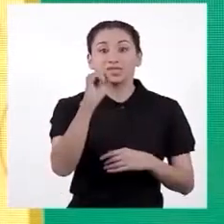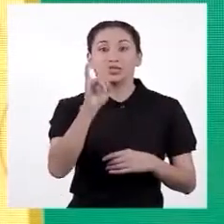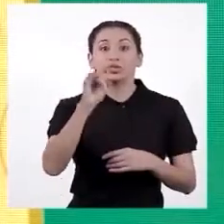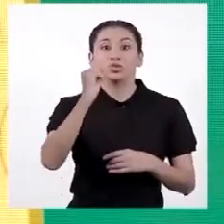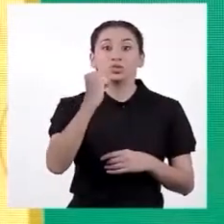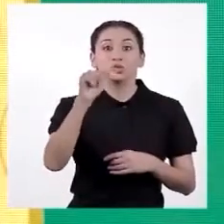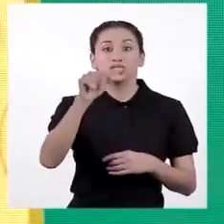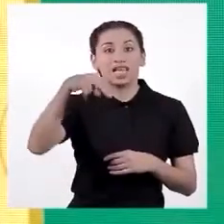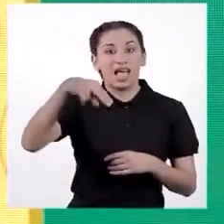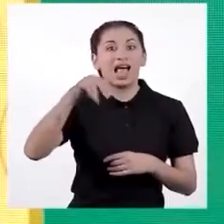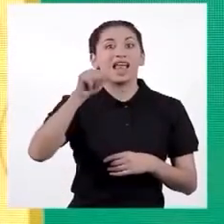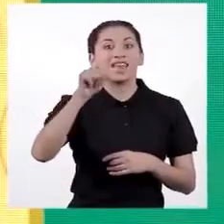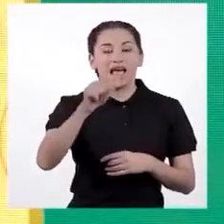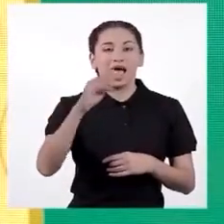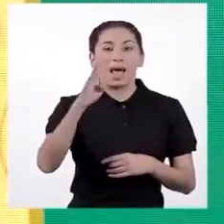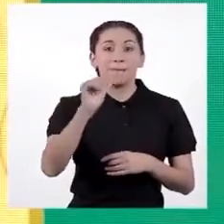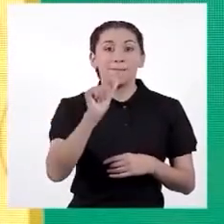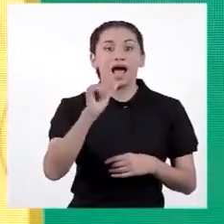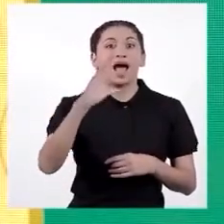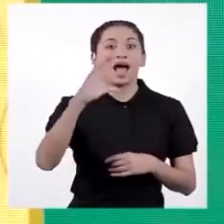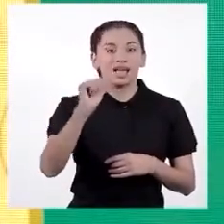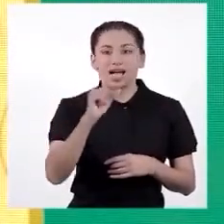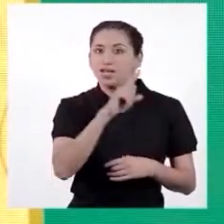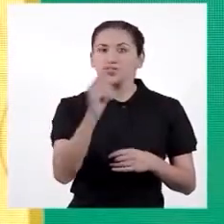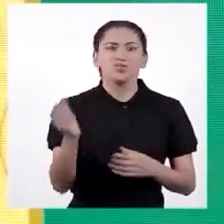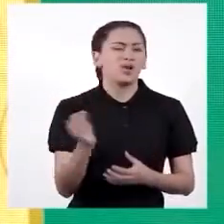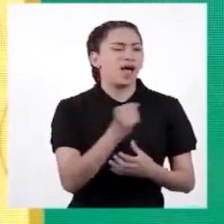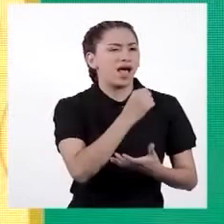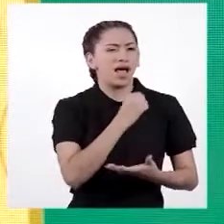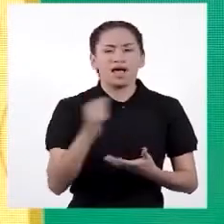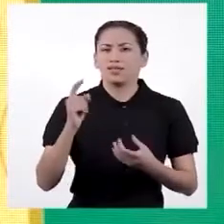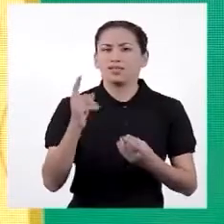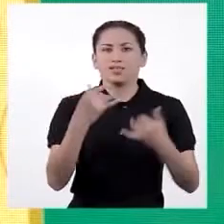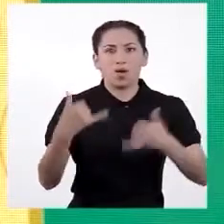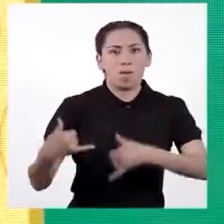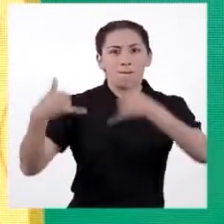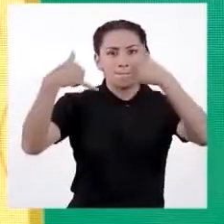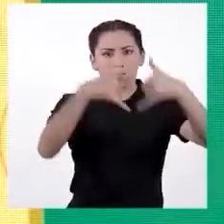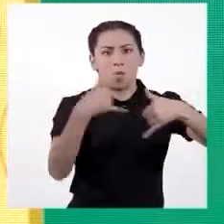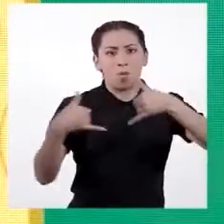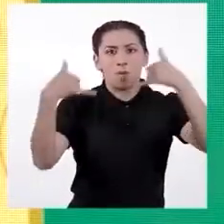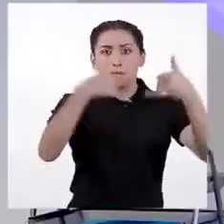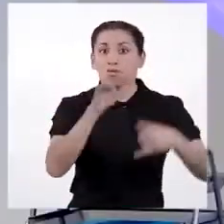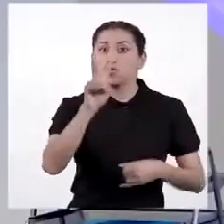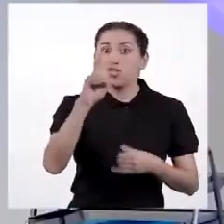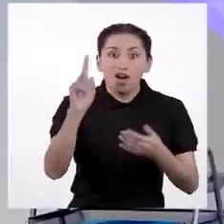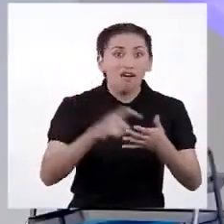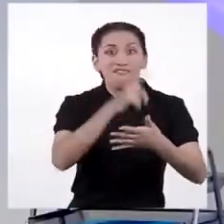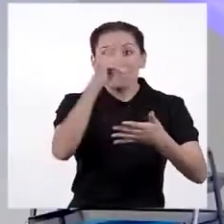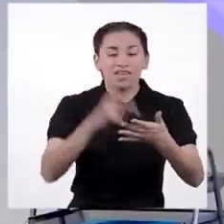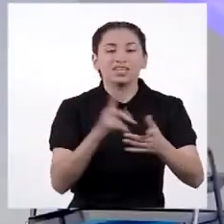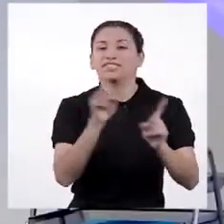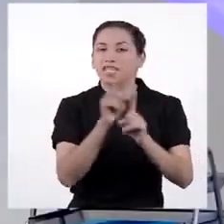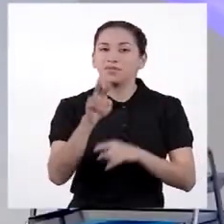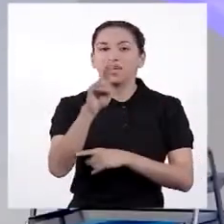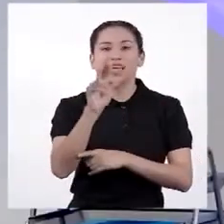Susana Vaca, cuyo talento la hizo ganar dos veces el Grammy Latino. Y por supuesto, Rafael Santa